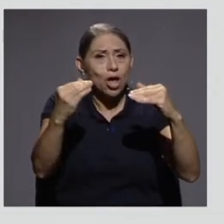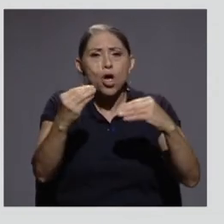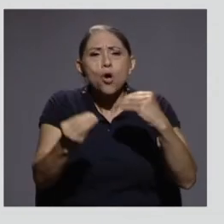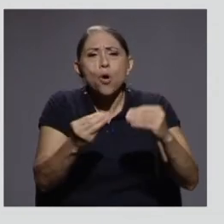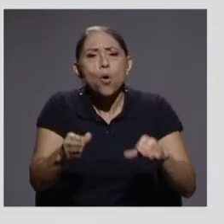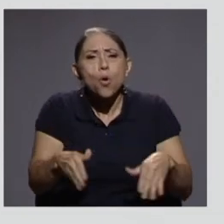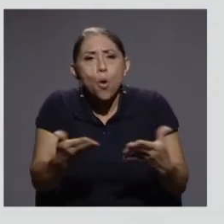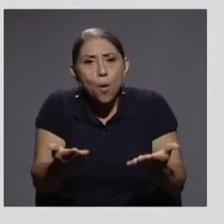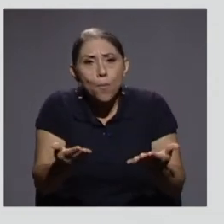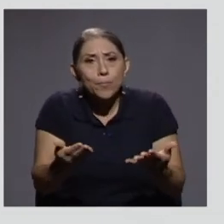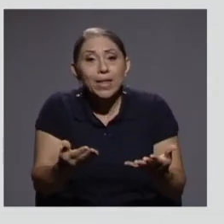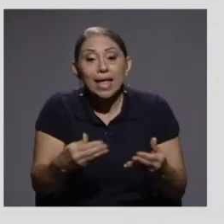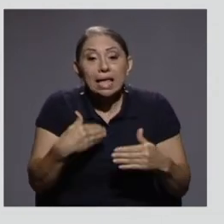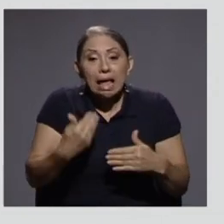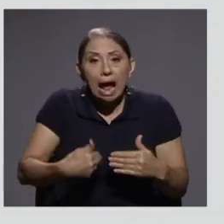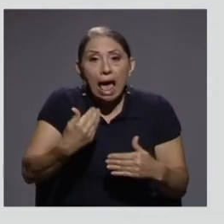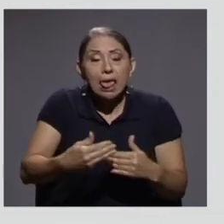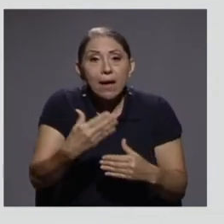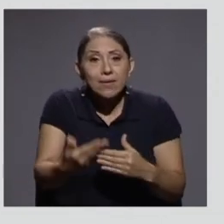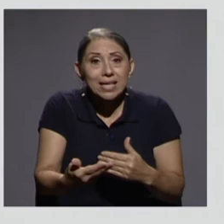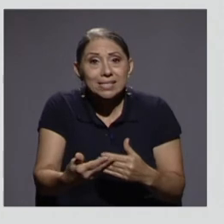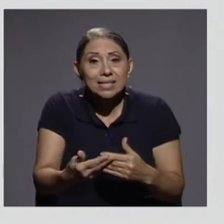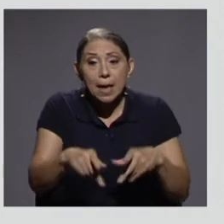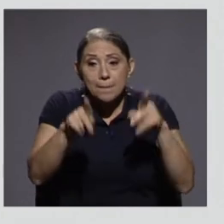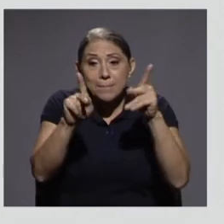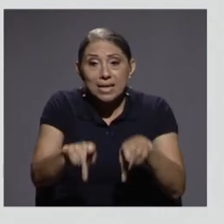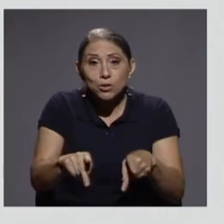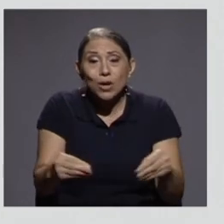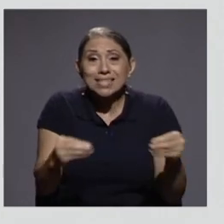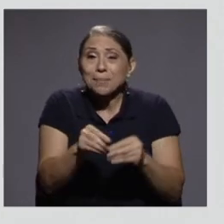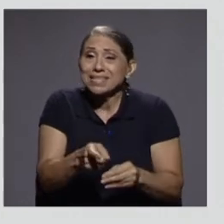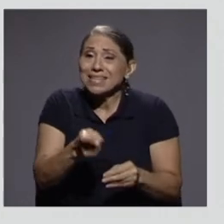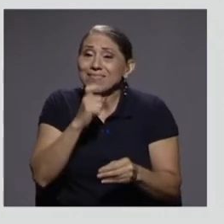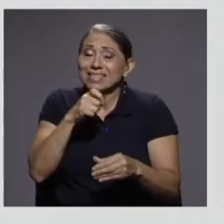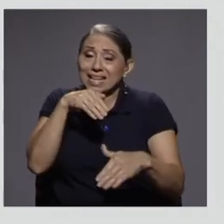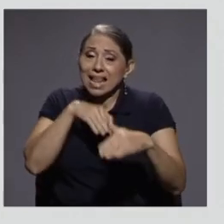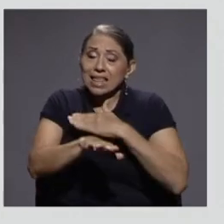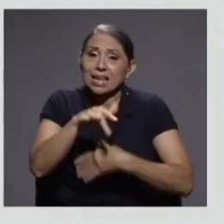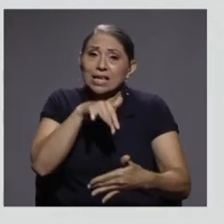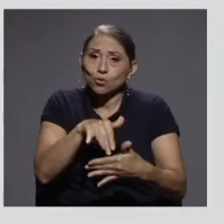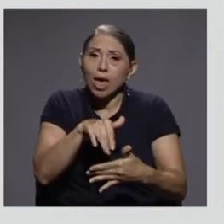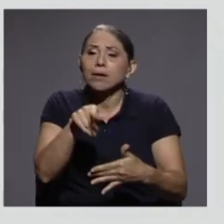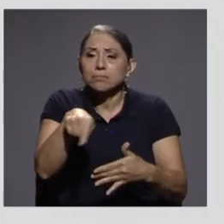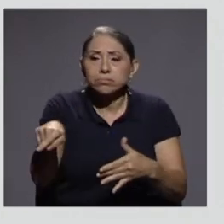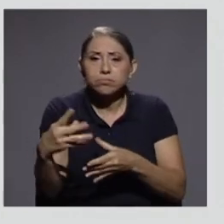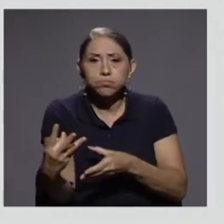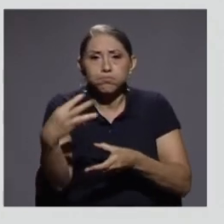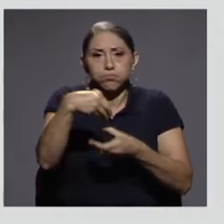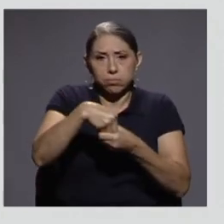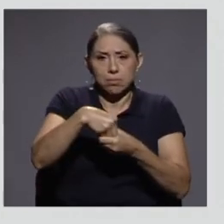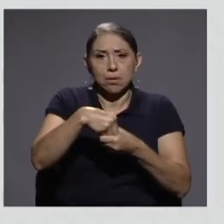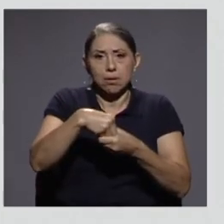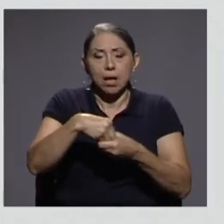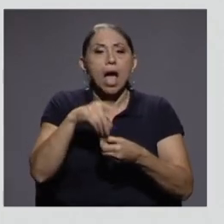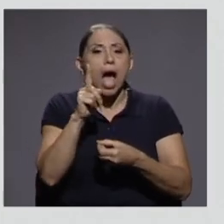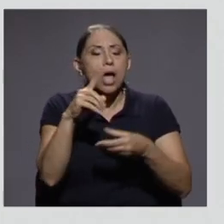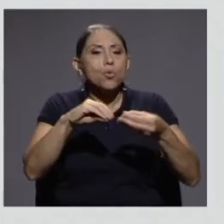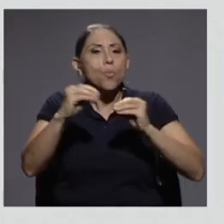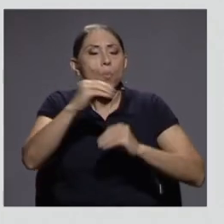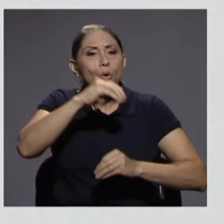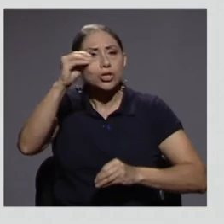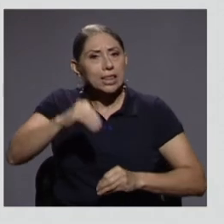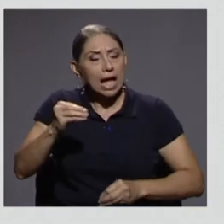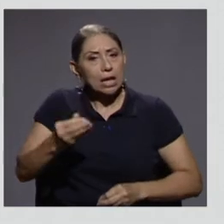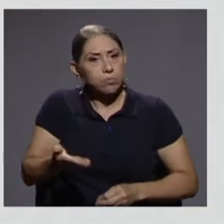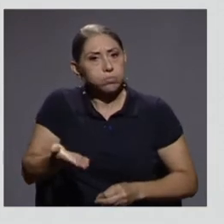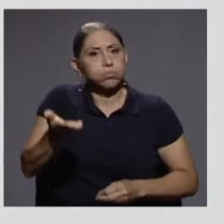personas que tienen más dificultades de acceder a la educación superior. Tenemos un gran porcentaje que, digamos, que a través de